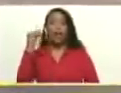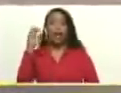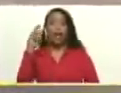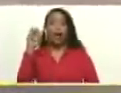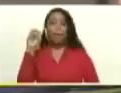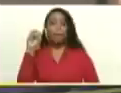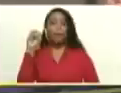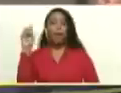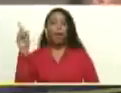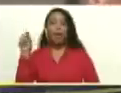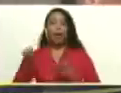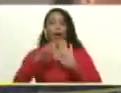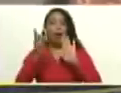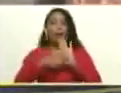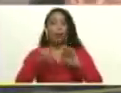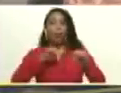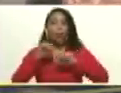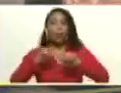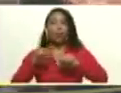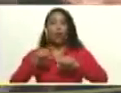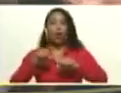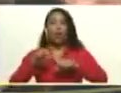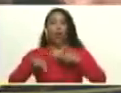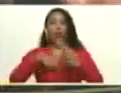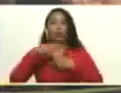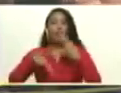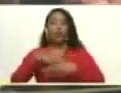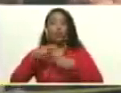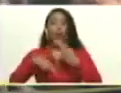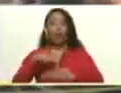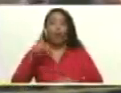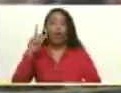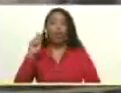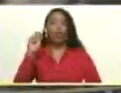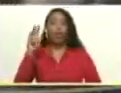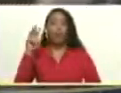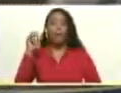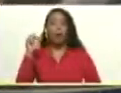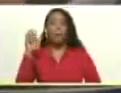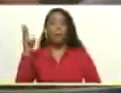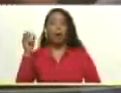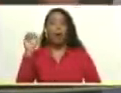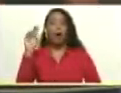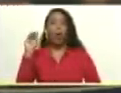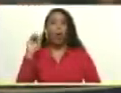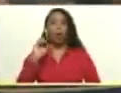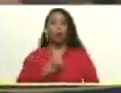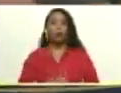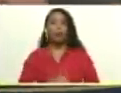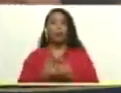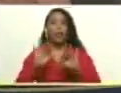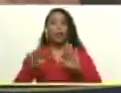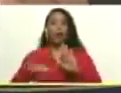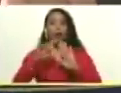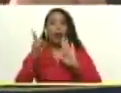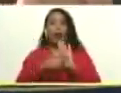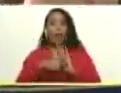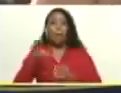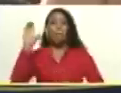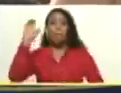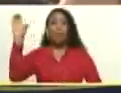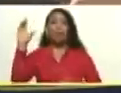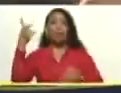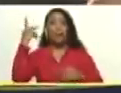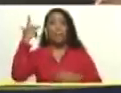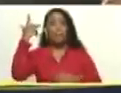del Movimiento Revolucionario Tupamaro. Y Lenia Medina, secretaria general del Partido Patria para